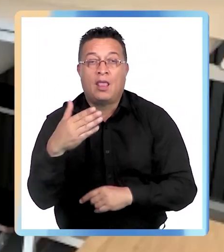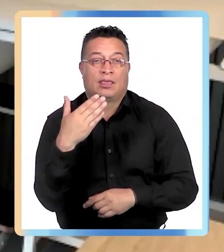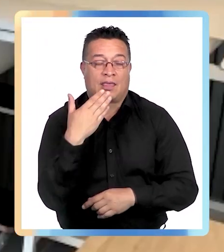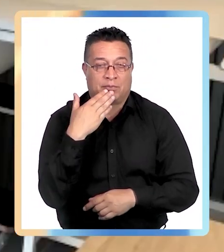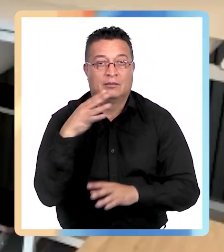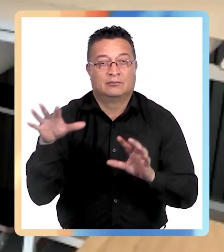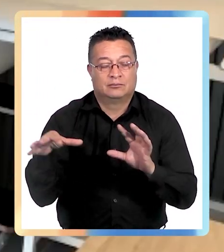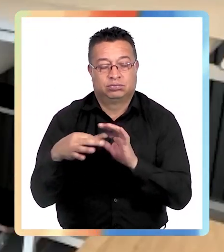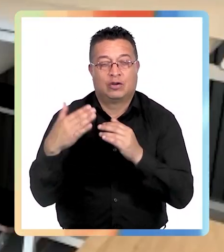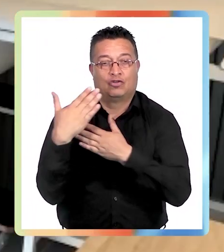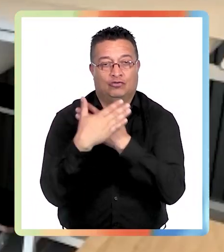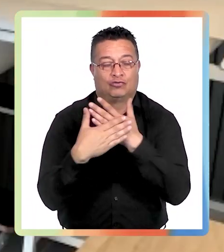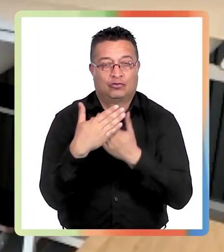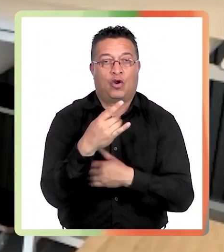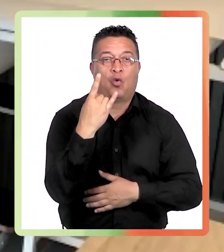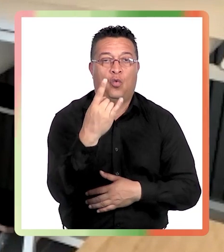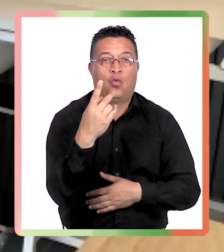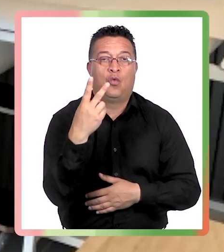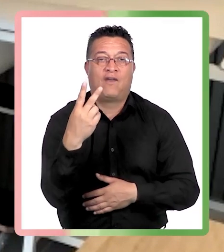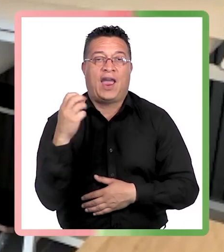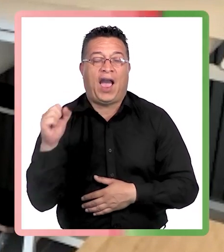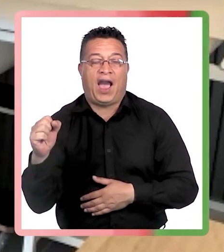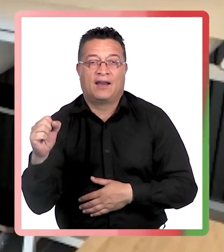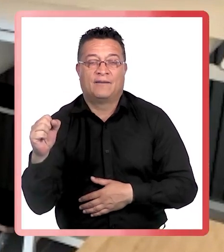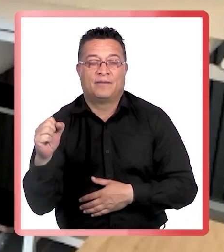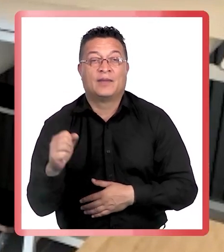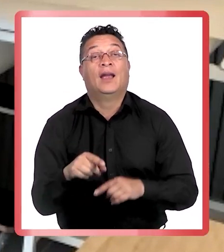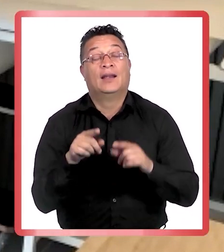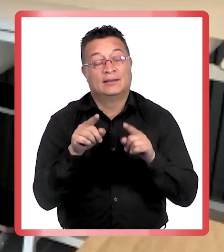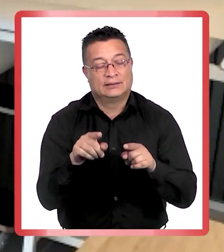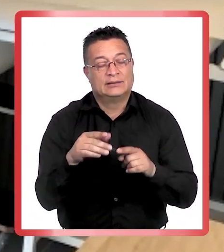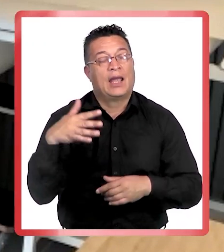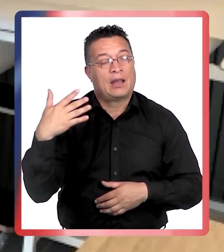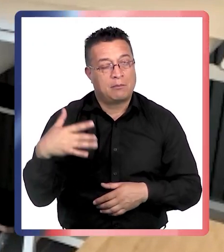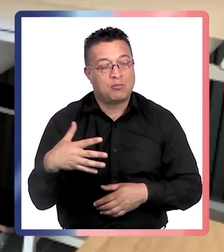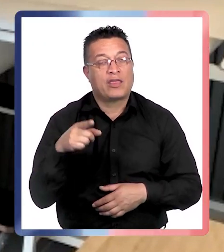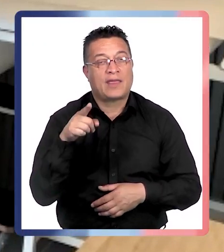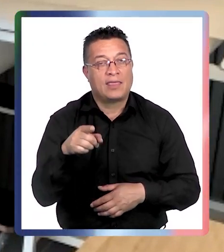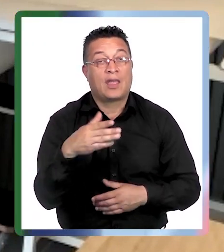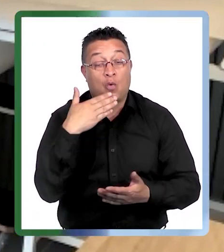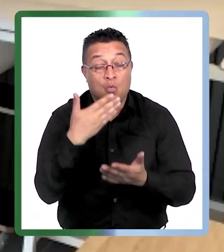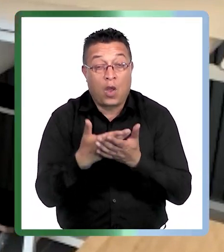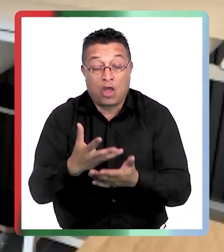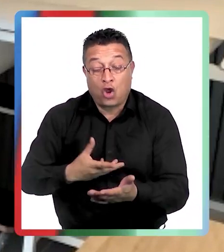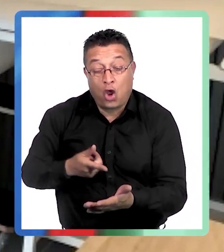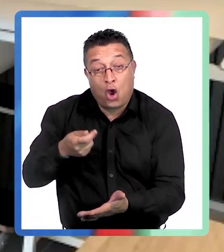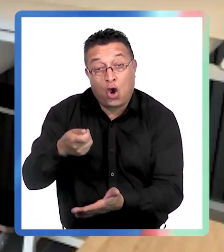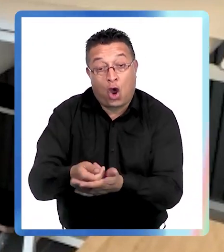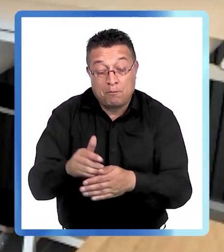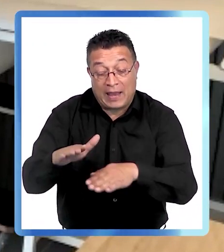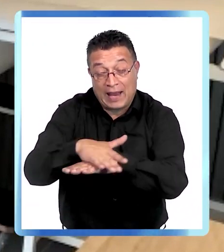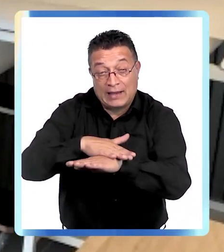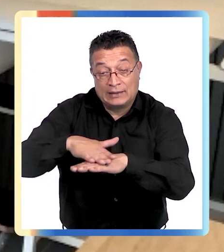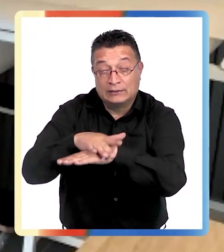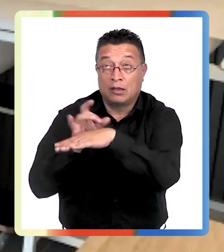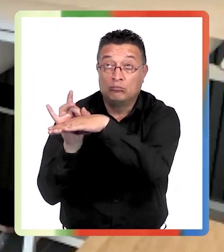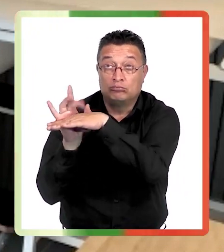a veces se asocia como a la protección UVA. Entonces es importante cuando uno compre un fotoprotector